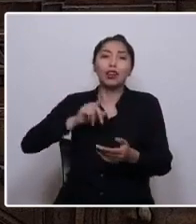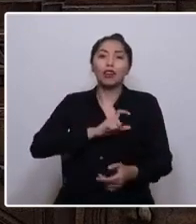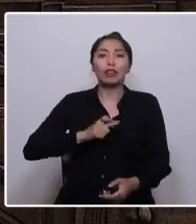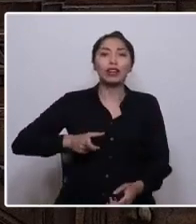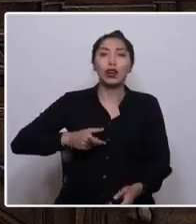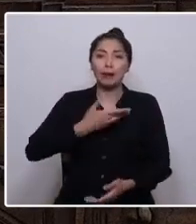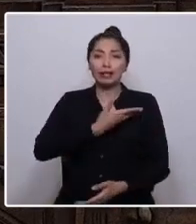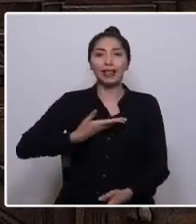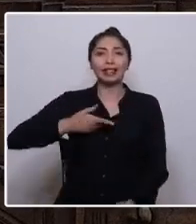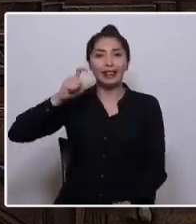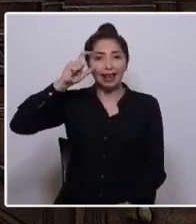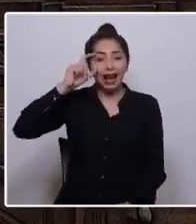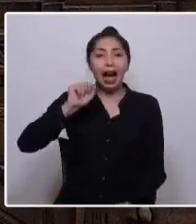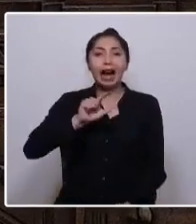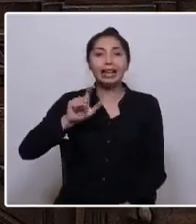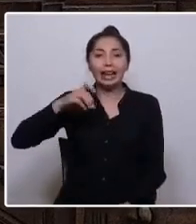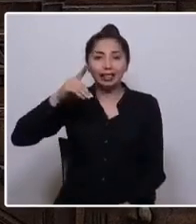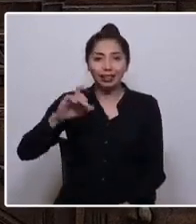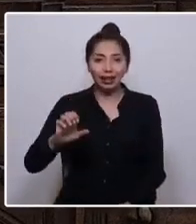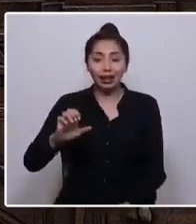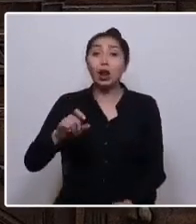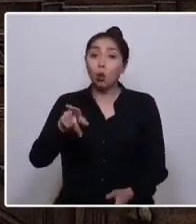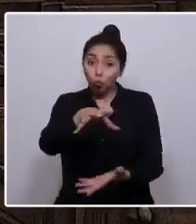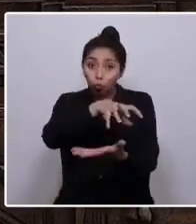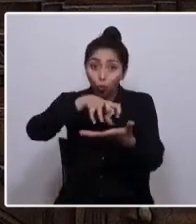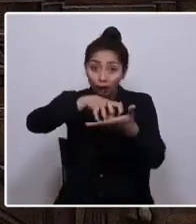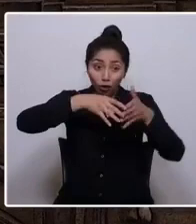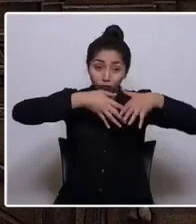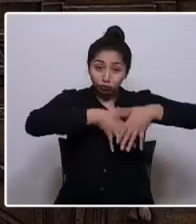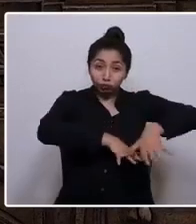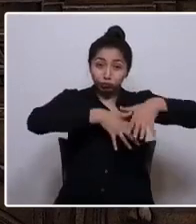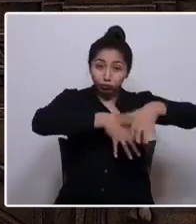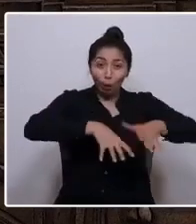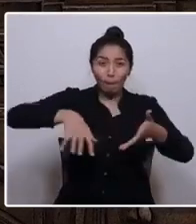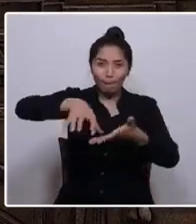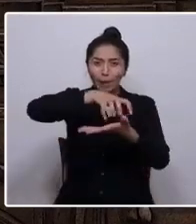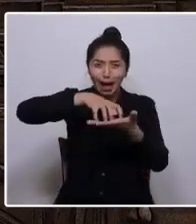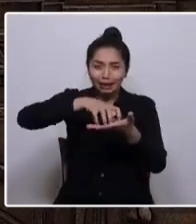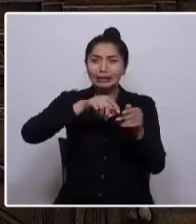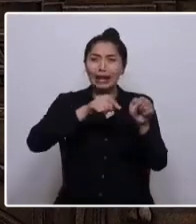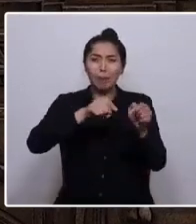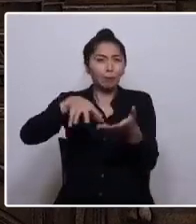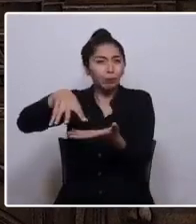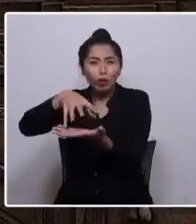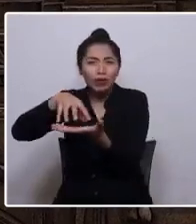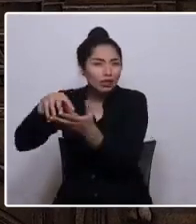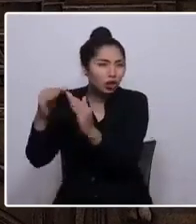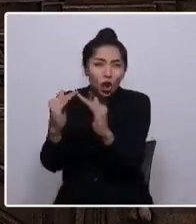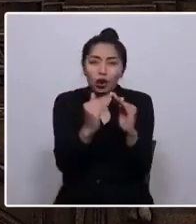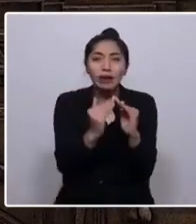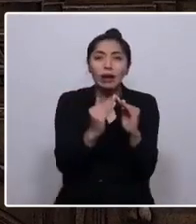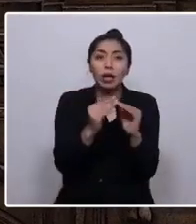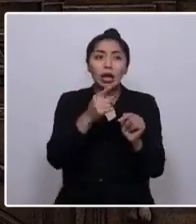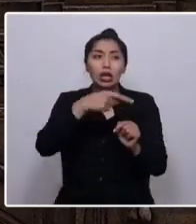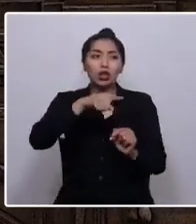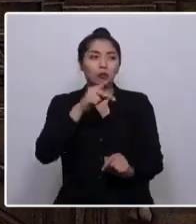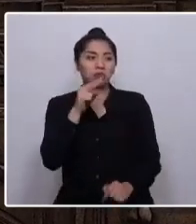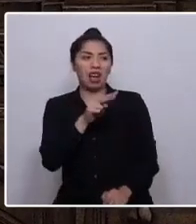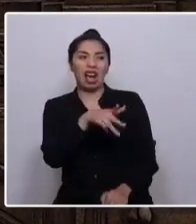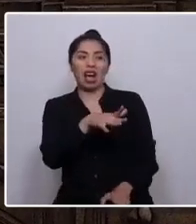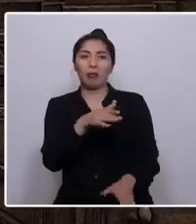Han sido los pueblos movilizados en las calles, plazas y poblaciones, por cierto, criminalizados,